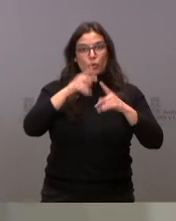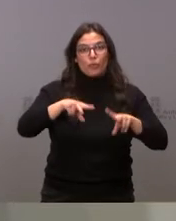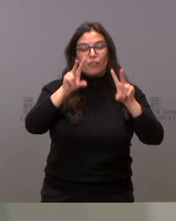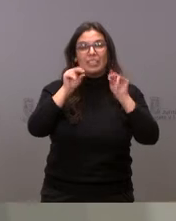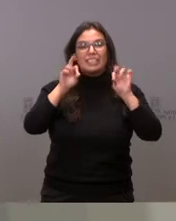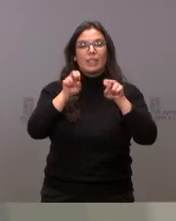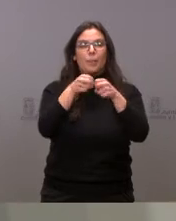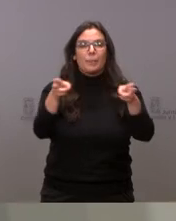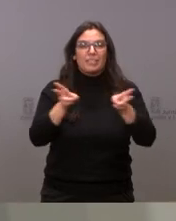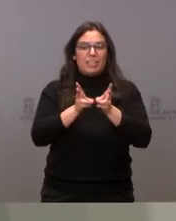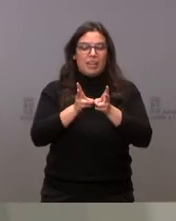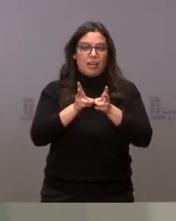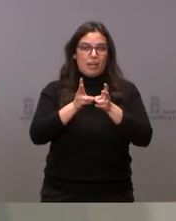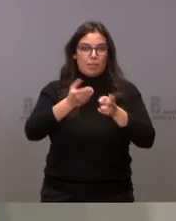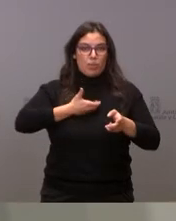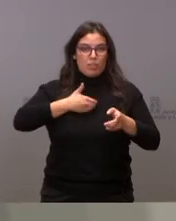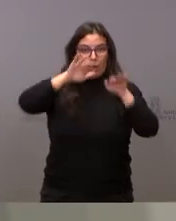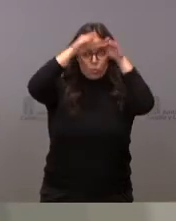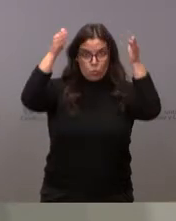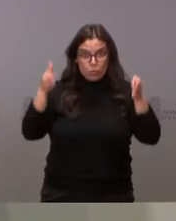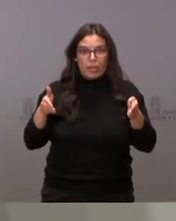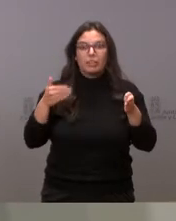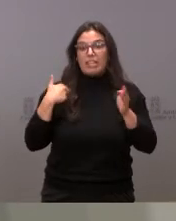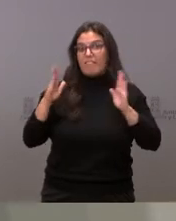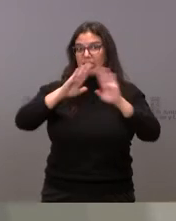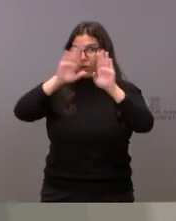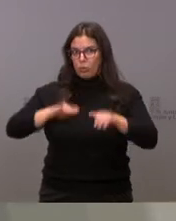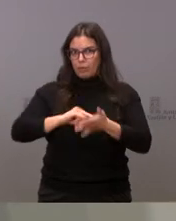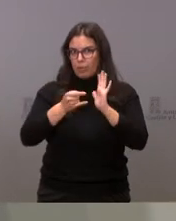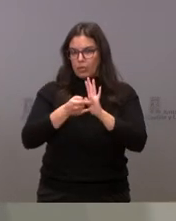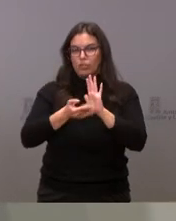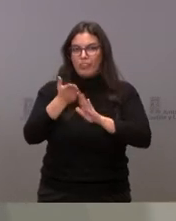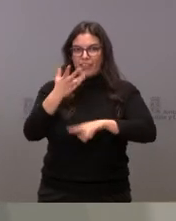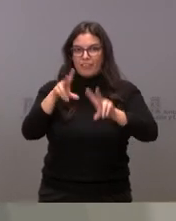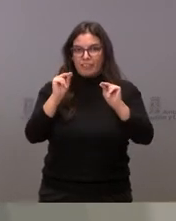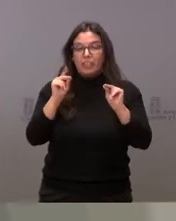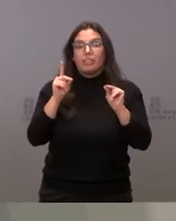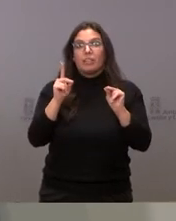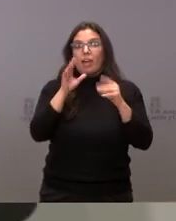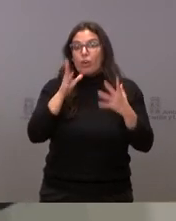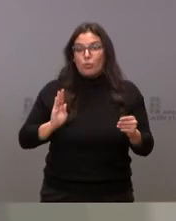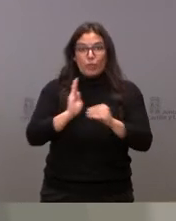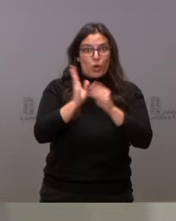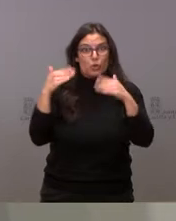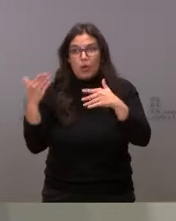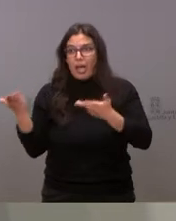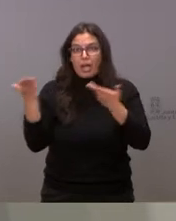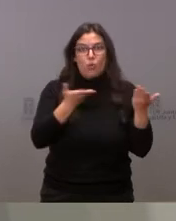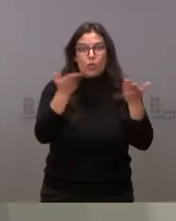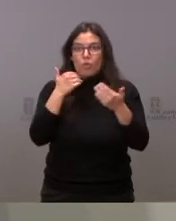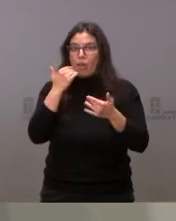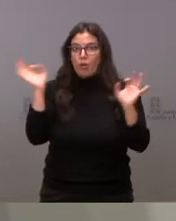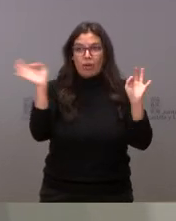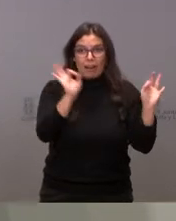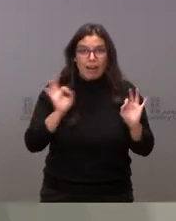piscina municipal cubierta. El proyecto ya se encuentra en su última fase y no contaba actualmente con ninguna subvención ni ayuda de otras Administraciones